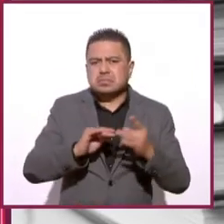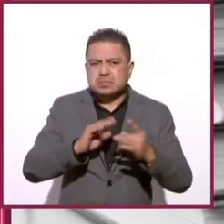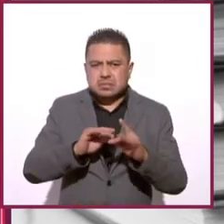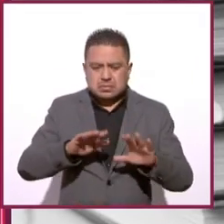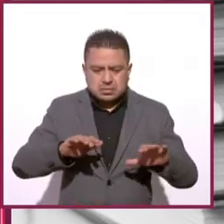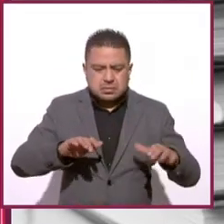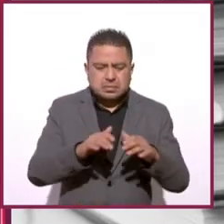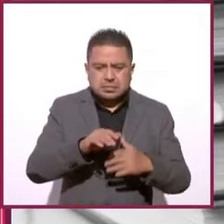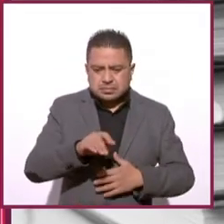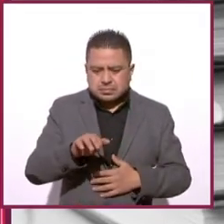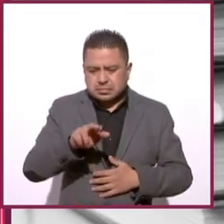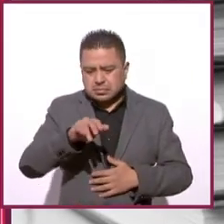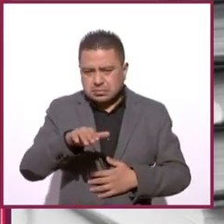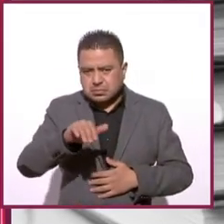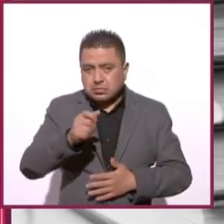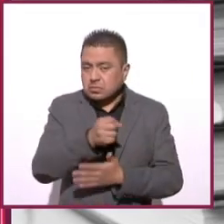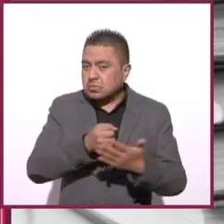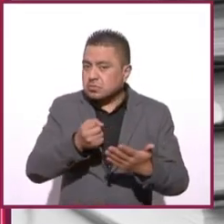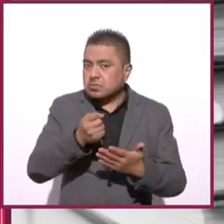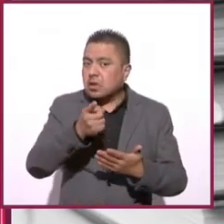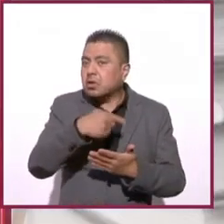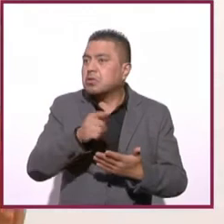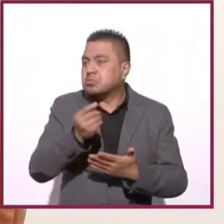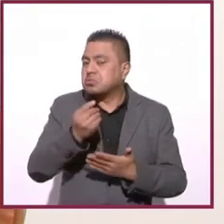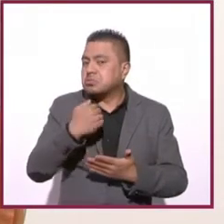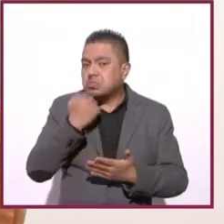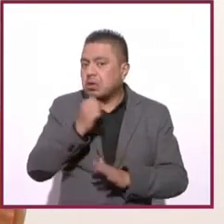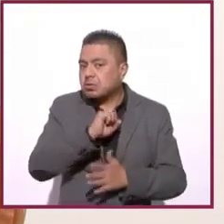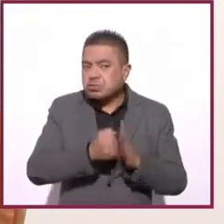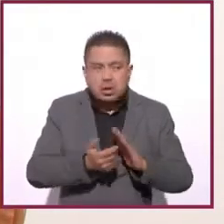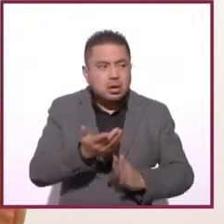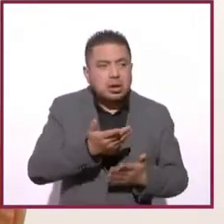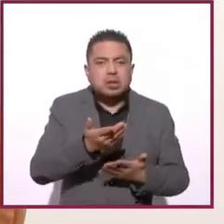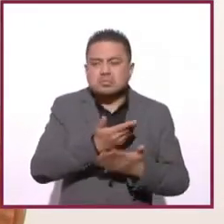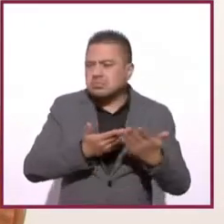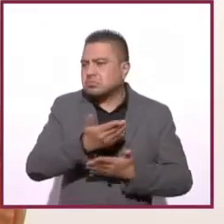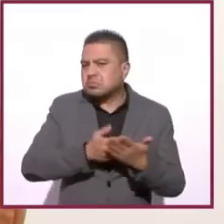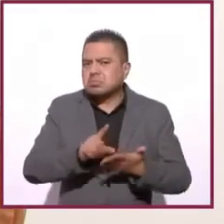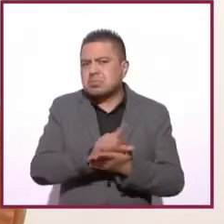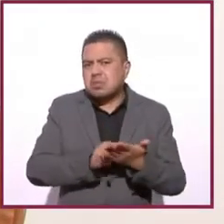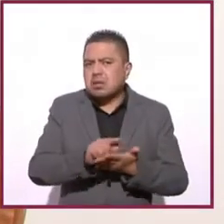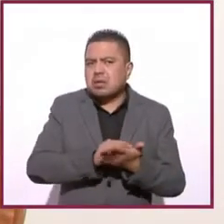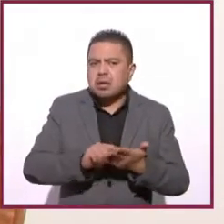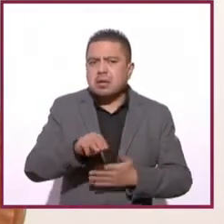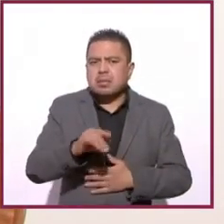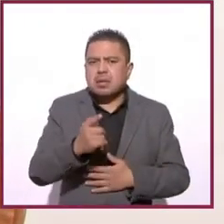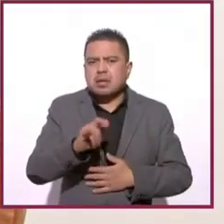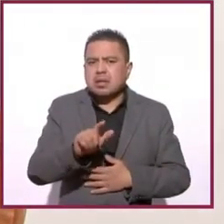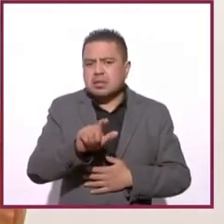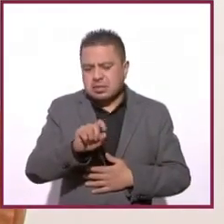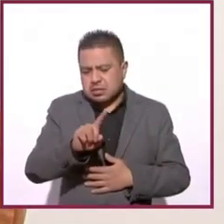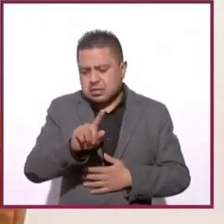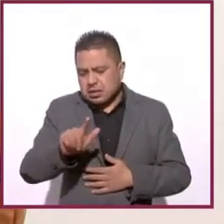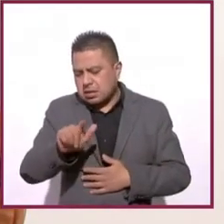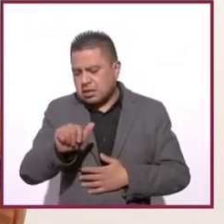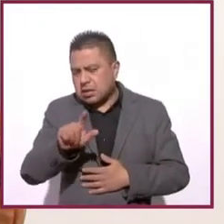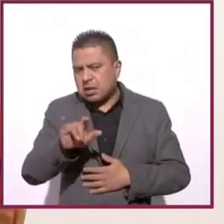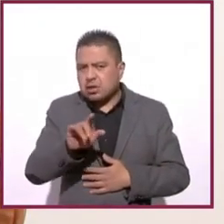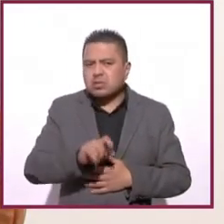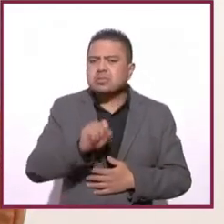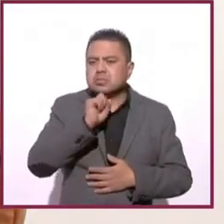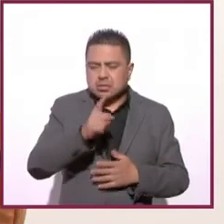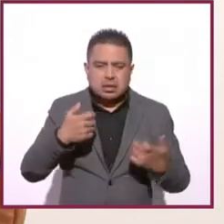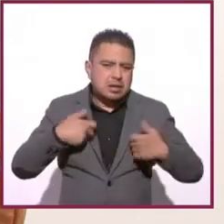Mariana Bernardes. Quien lo solicite, lo comparto en Twitter, arroba Miguel D, solo la D, L.A. Cruz, y desde luego lo tiene la página del maestro